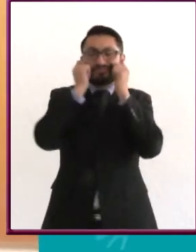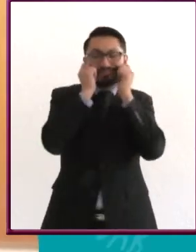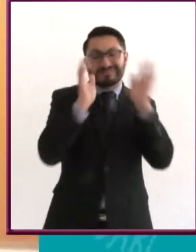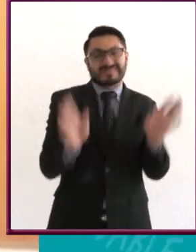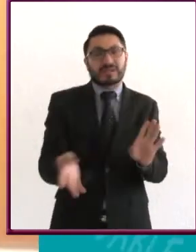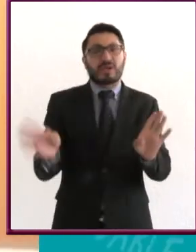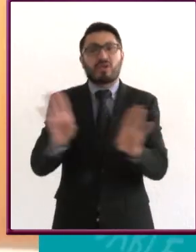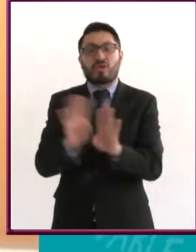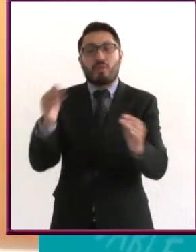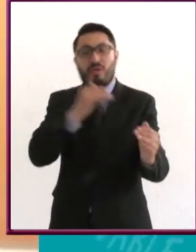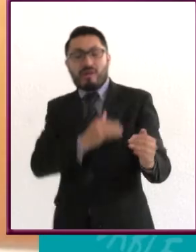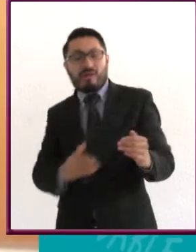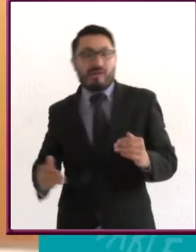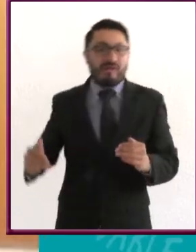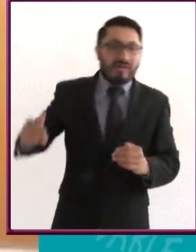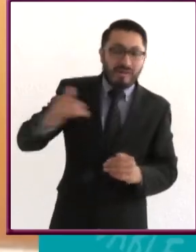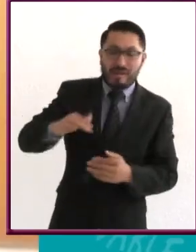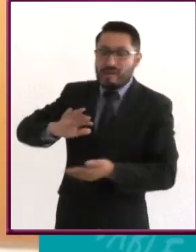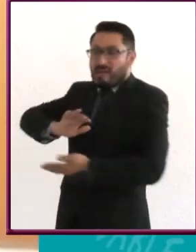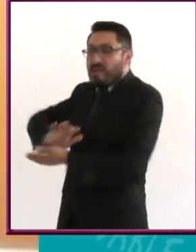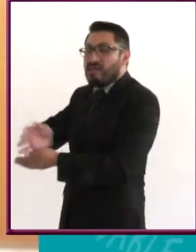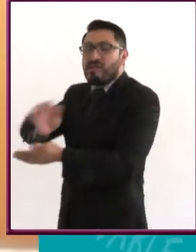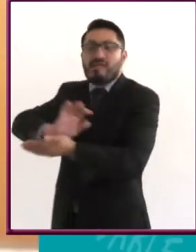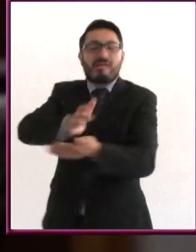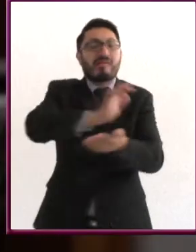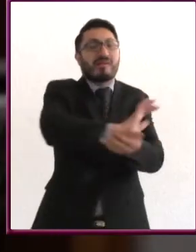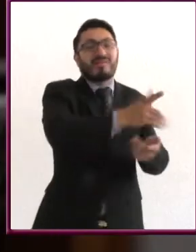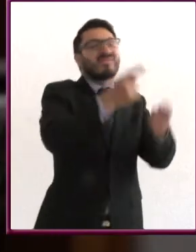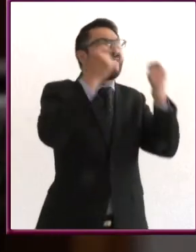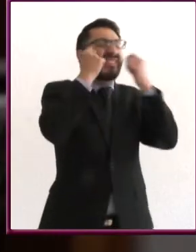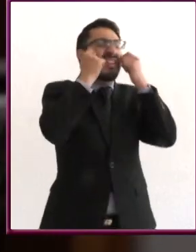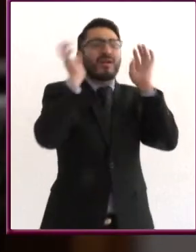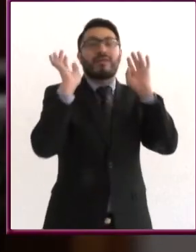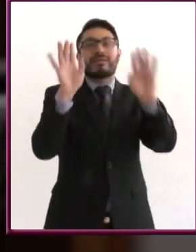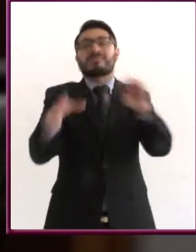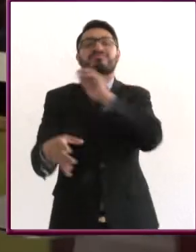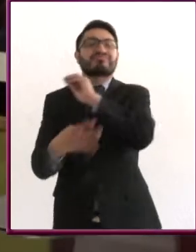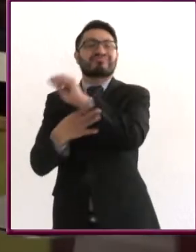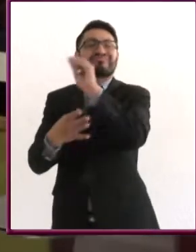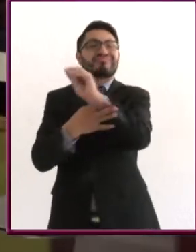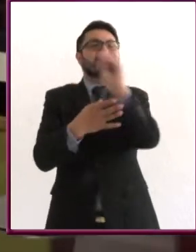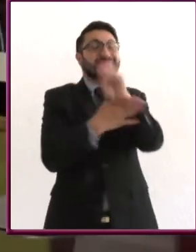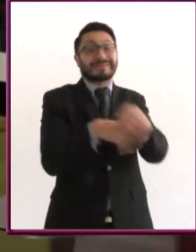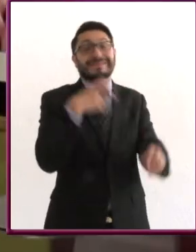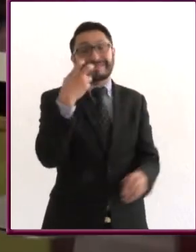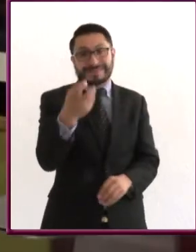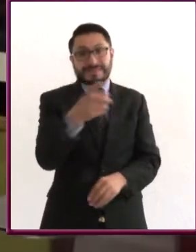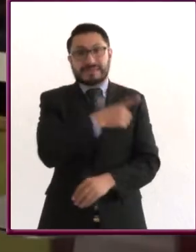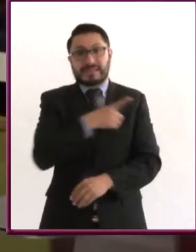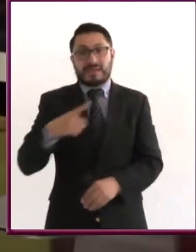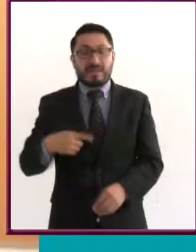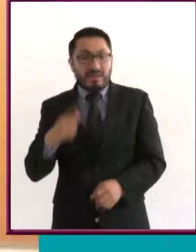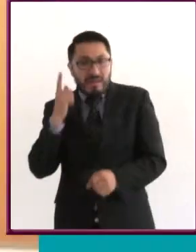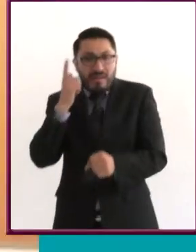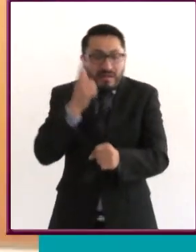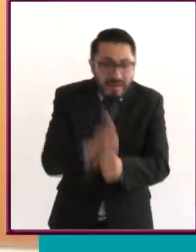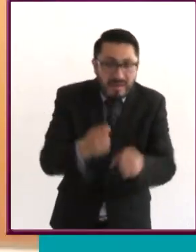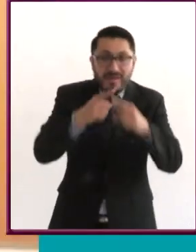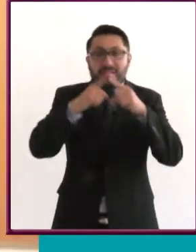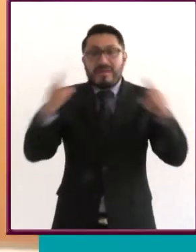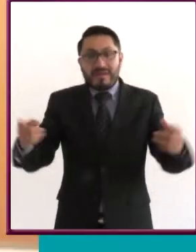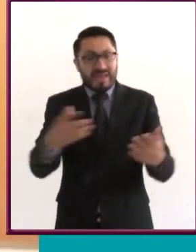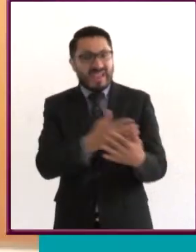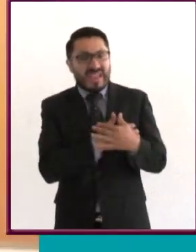pisoteas a los otros, no tomas en cuenta a nadie más. Lo cual, como dices, hay que distinguir. El